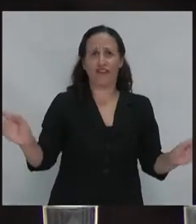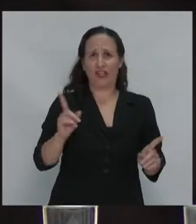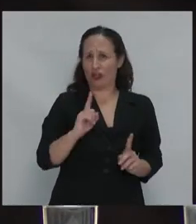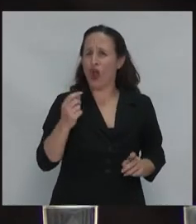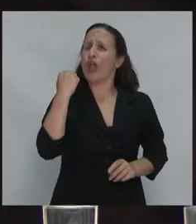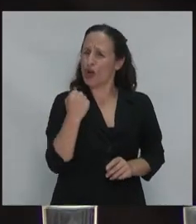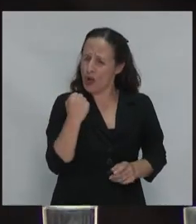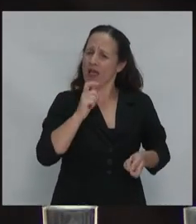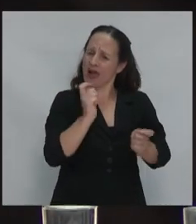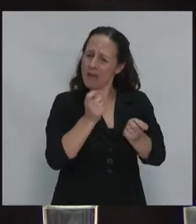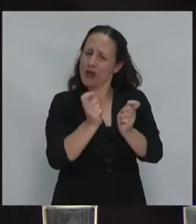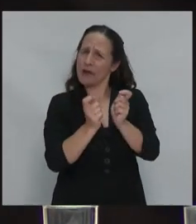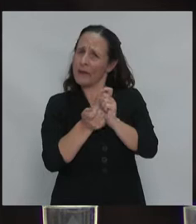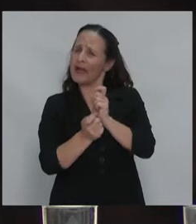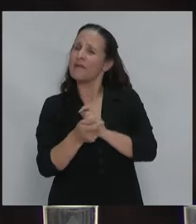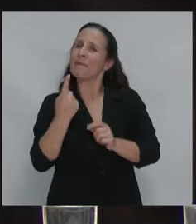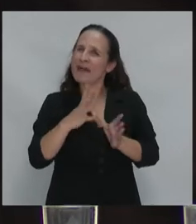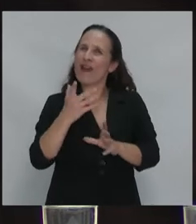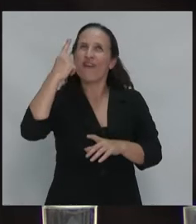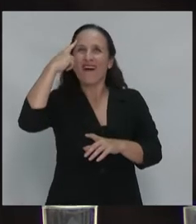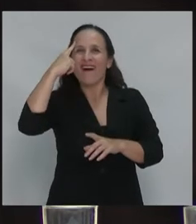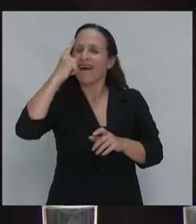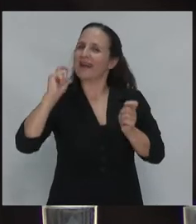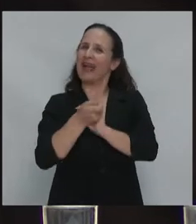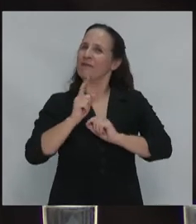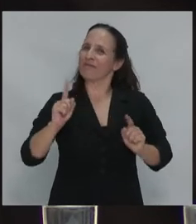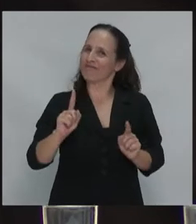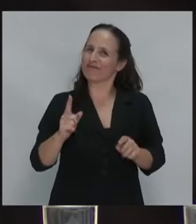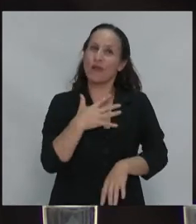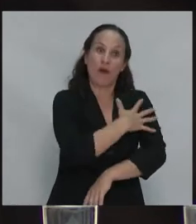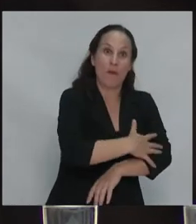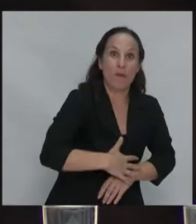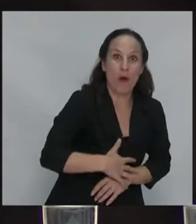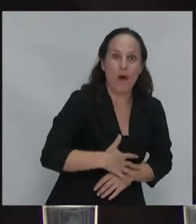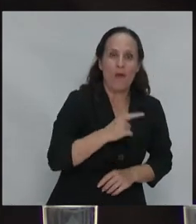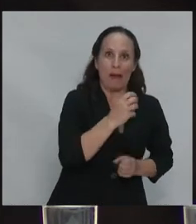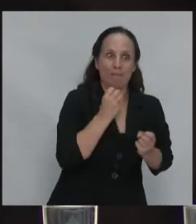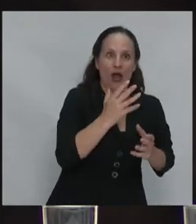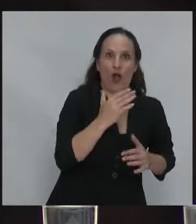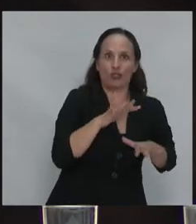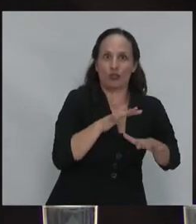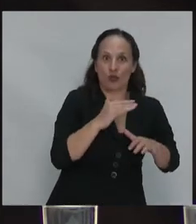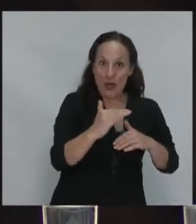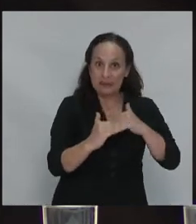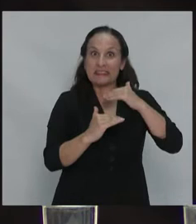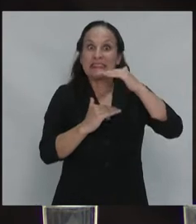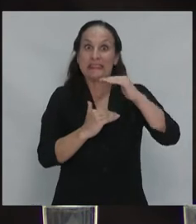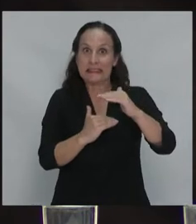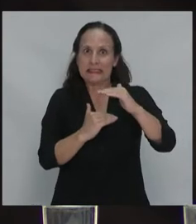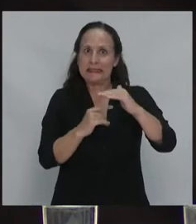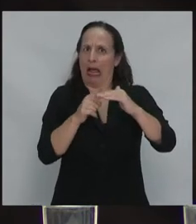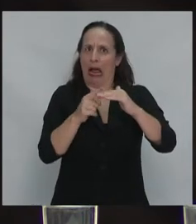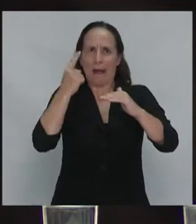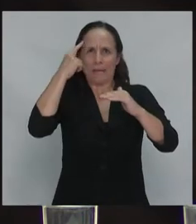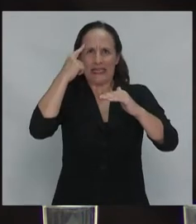económicos que hemos hecho cuando el pobre pasa a ser gente de ingresos medios o clase media de inmediato se